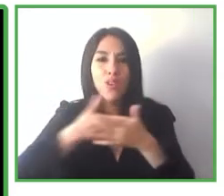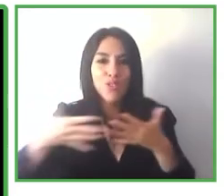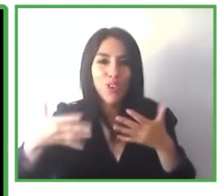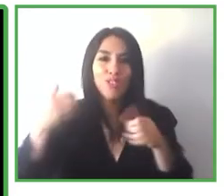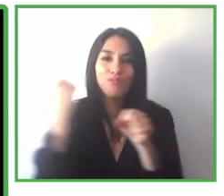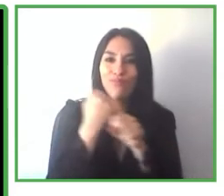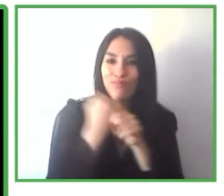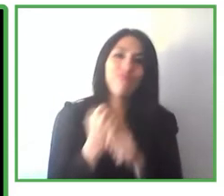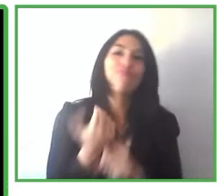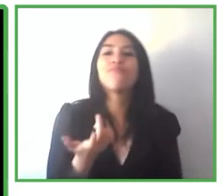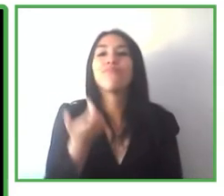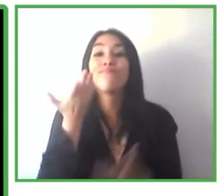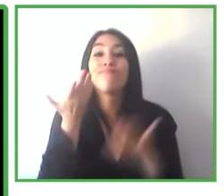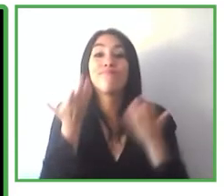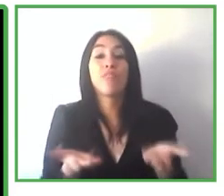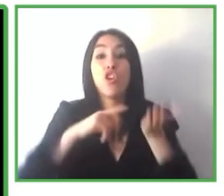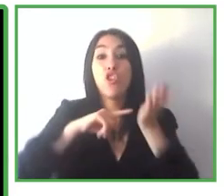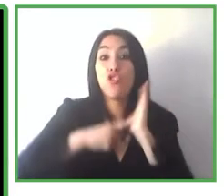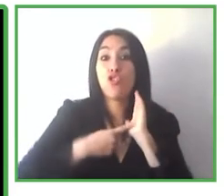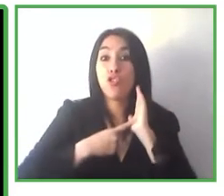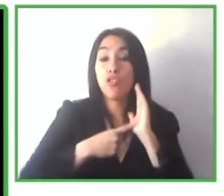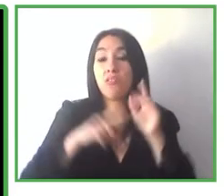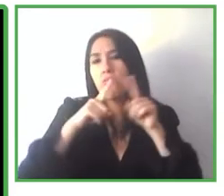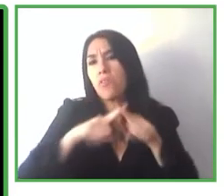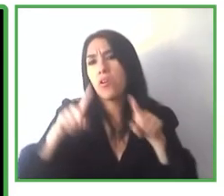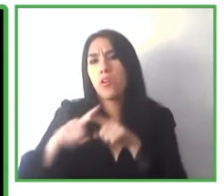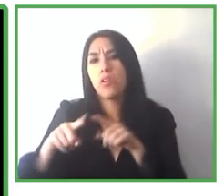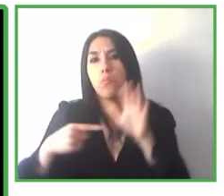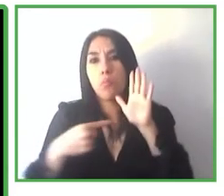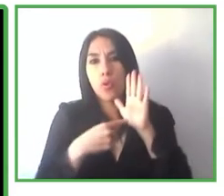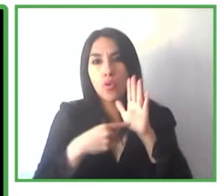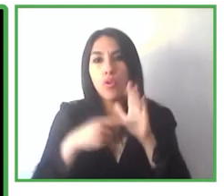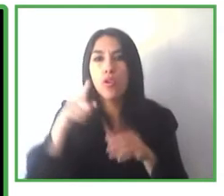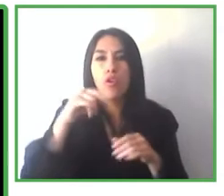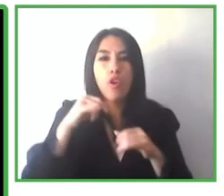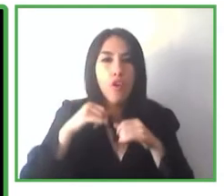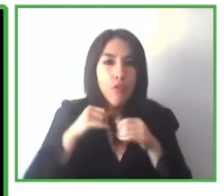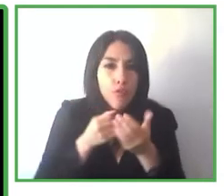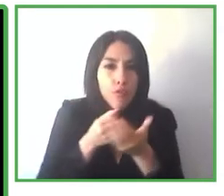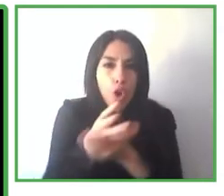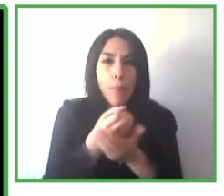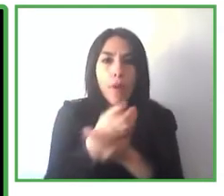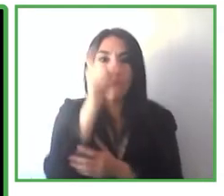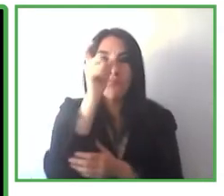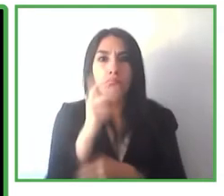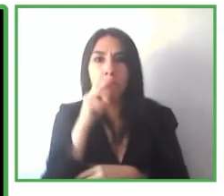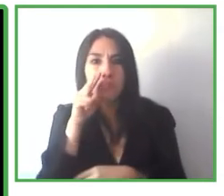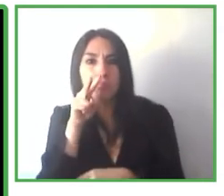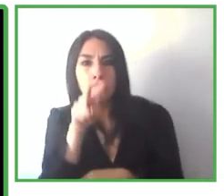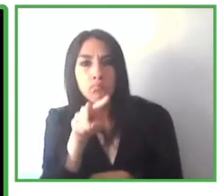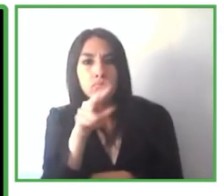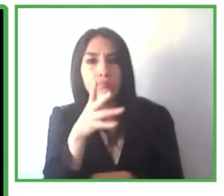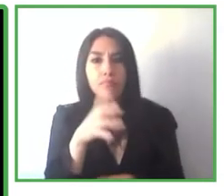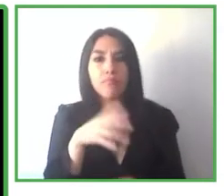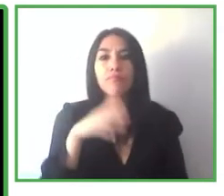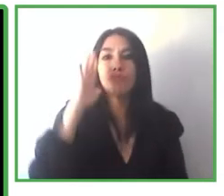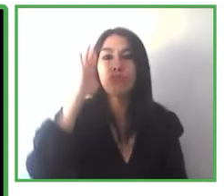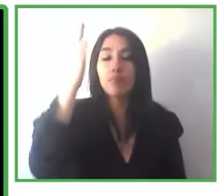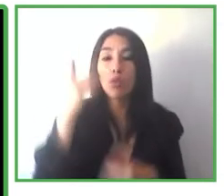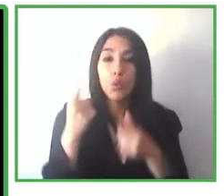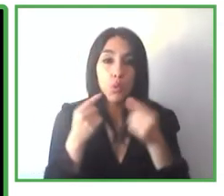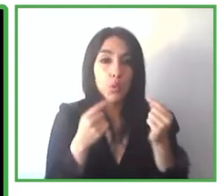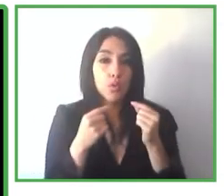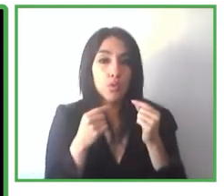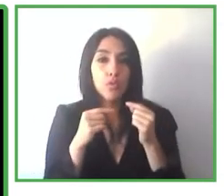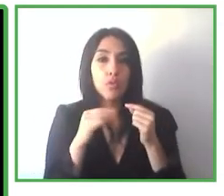puntos de información atención al cliente para conocer y para poder solicitar cita y poder integrar con los sistemas de ticket